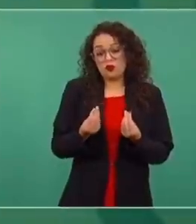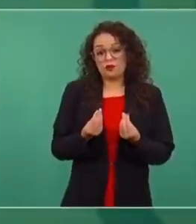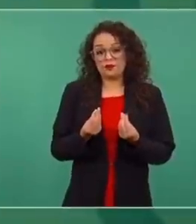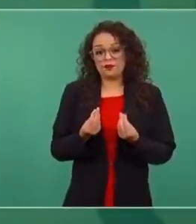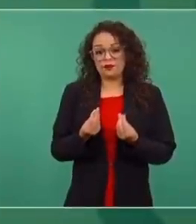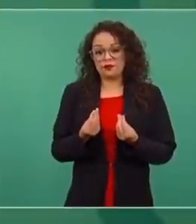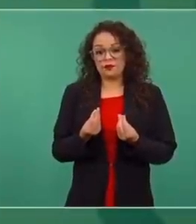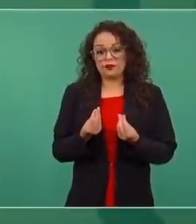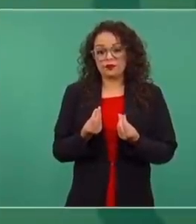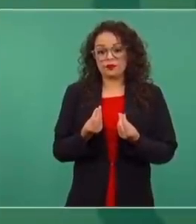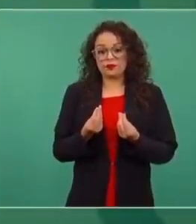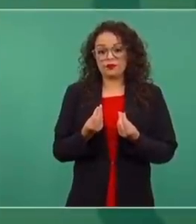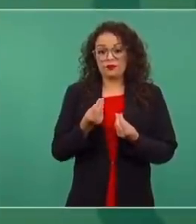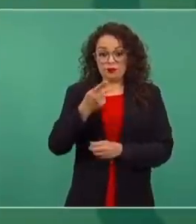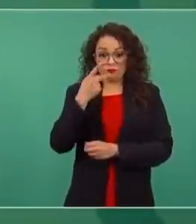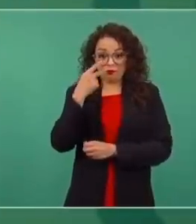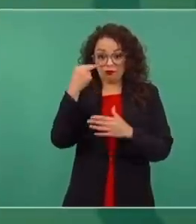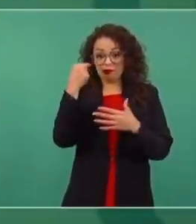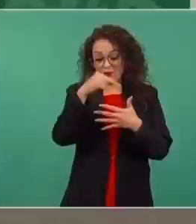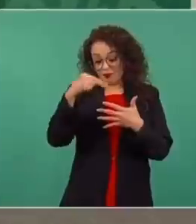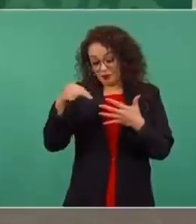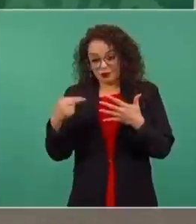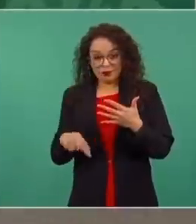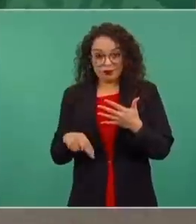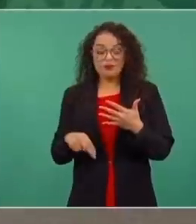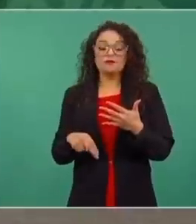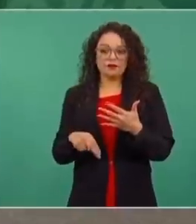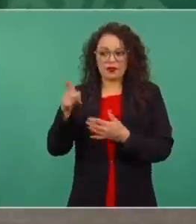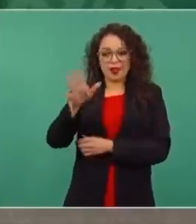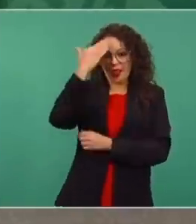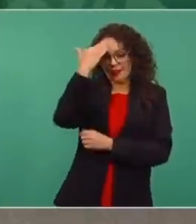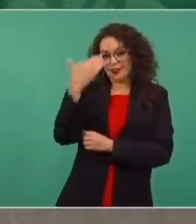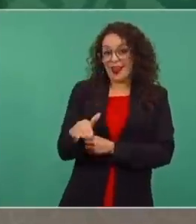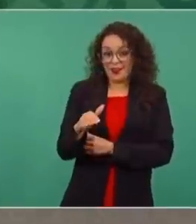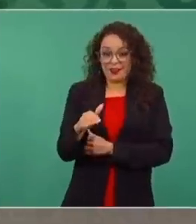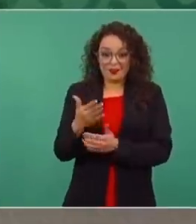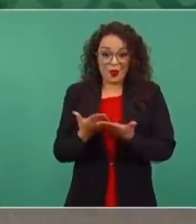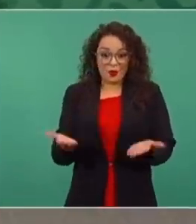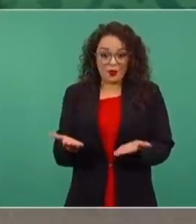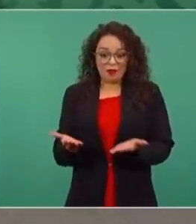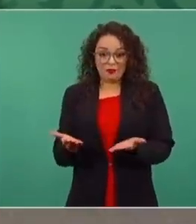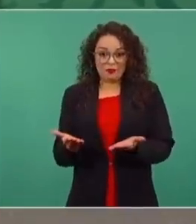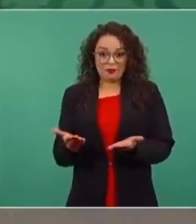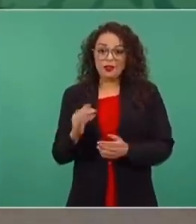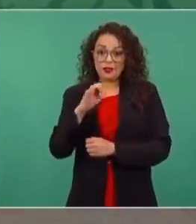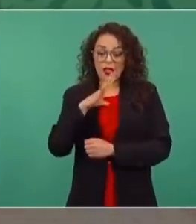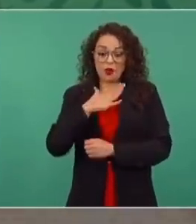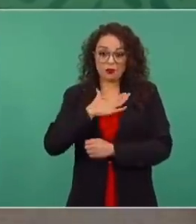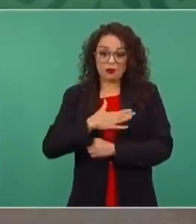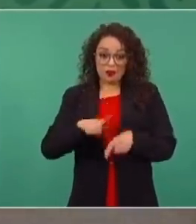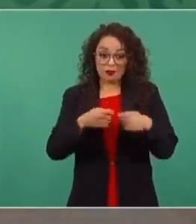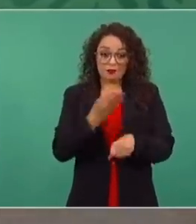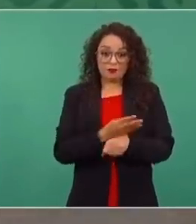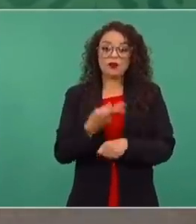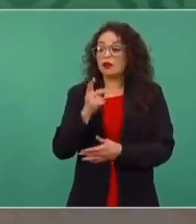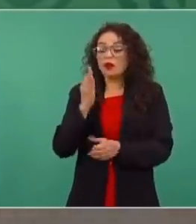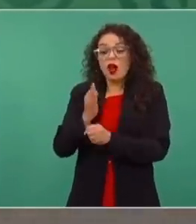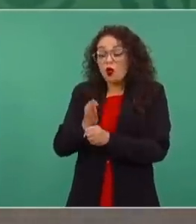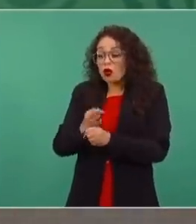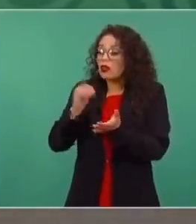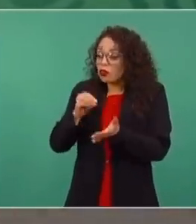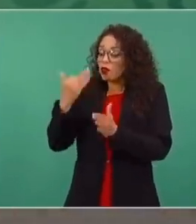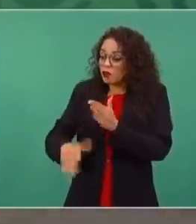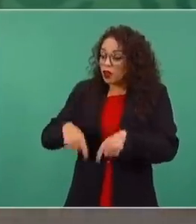quienes han sido mencionados van a saber de que no hay impunidad y de que… Hasta ahorita hay impunidad, presidente. No